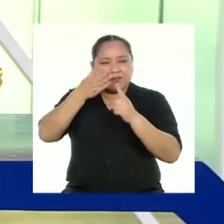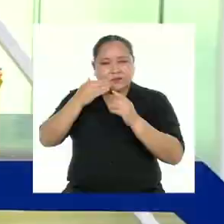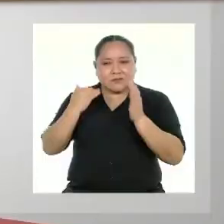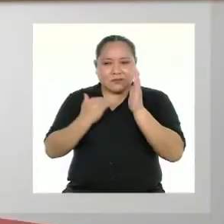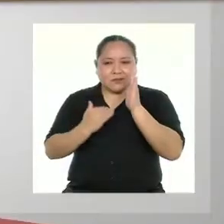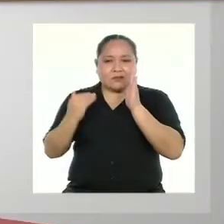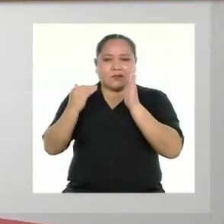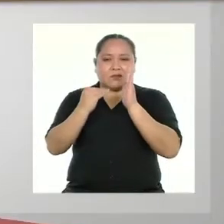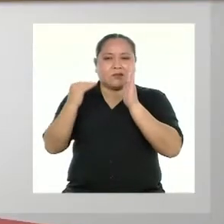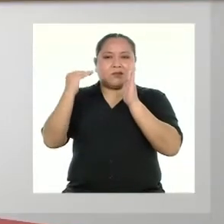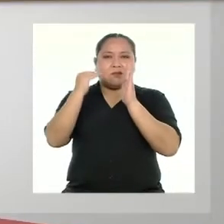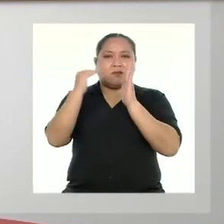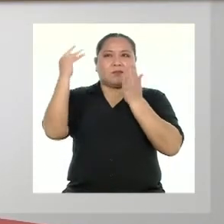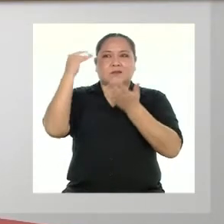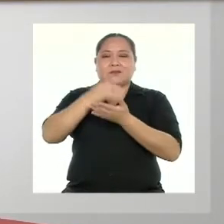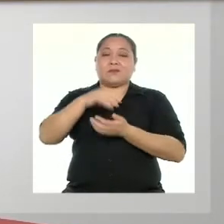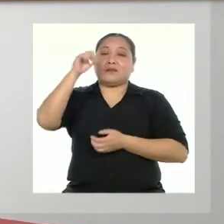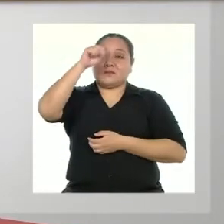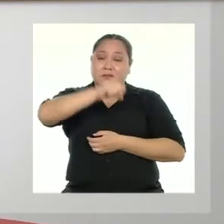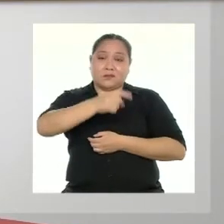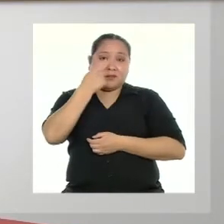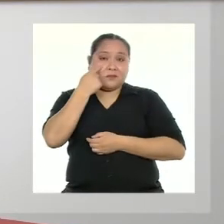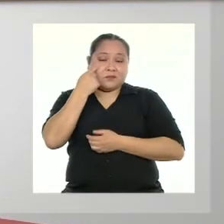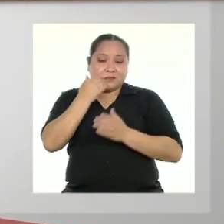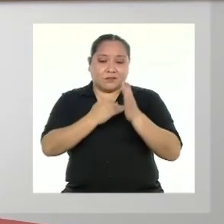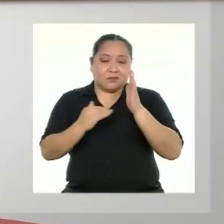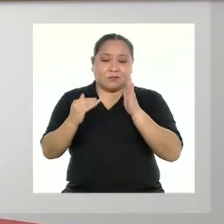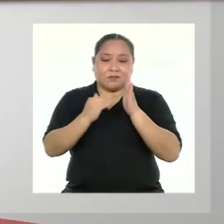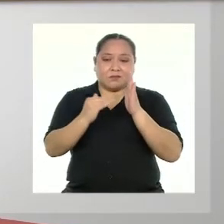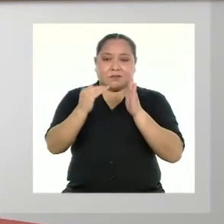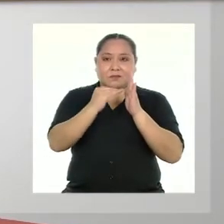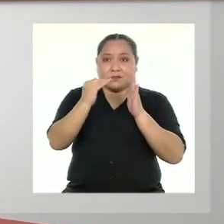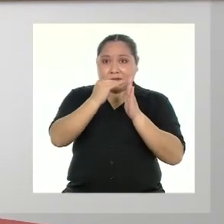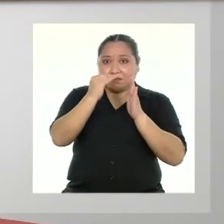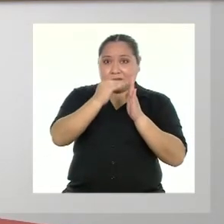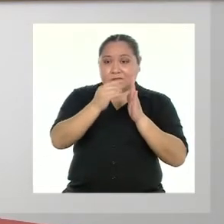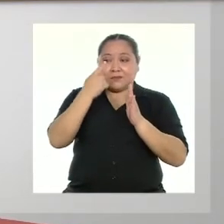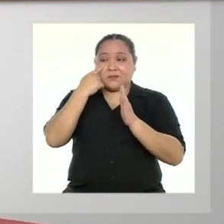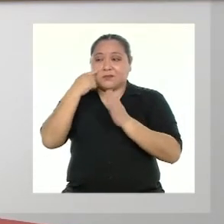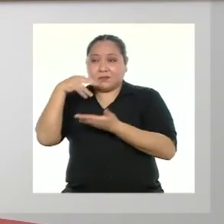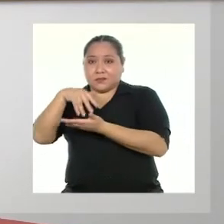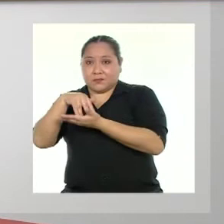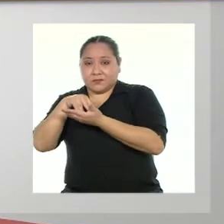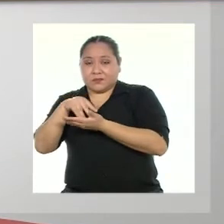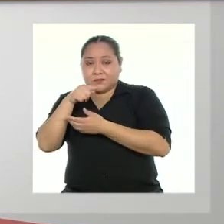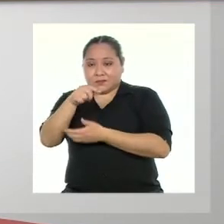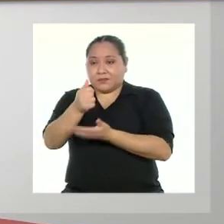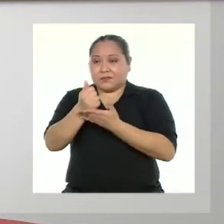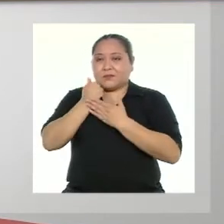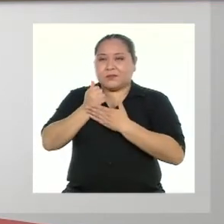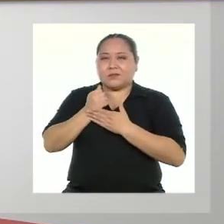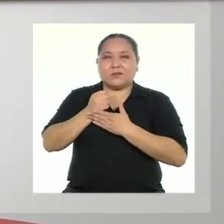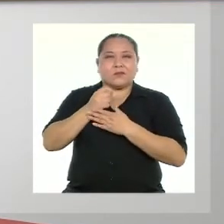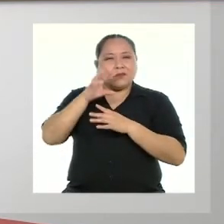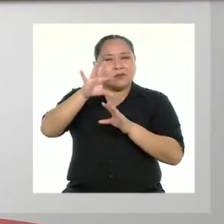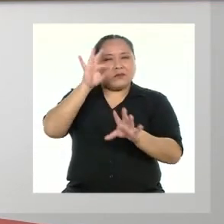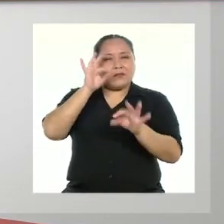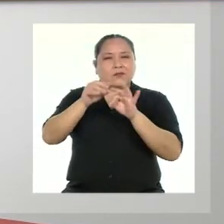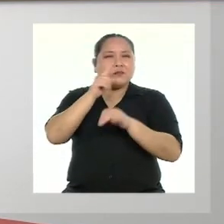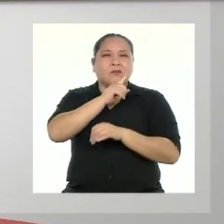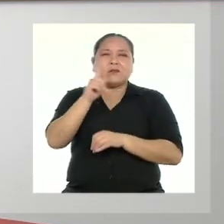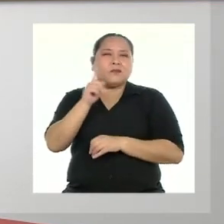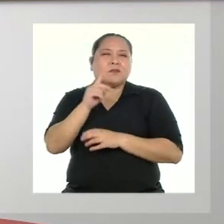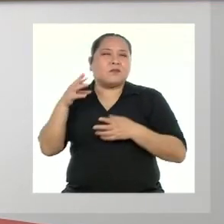académico. Claro, conocer nuestro progreso y nuestras debilidades nos puede ayudar a identificar qué es lo que no nos está